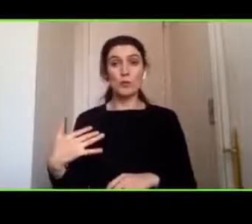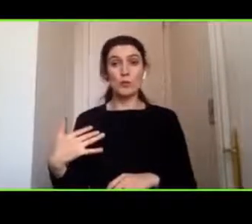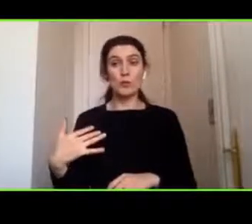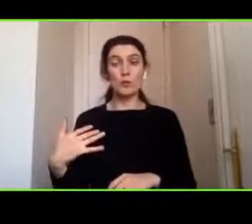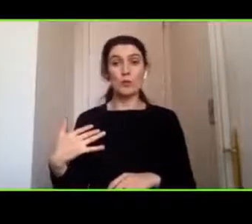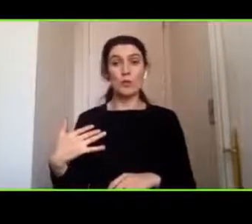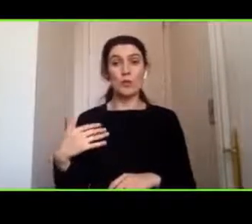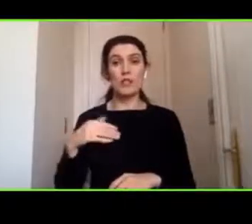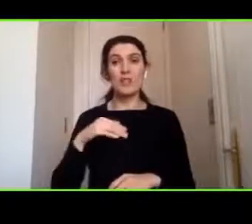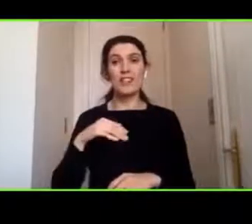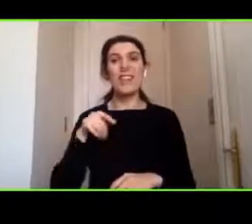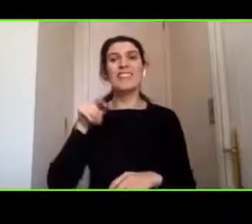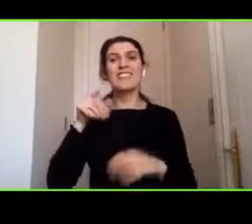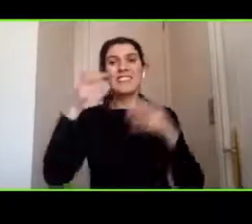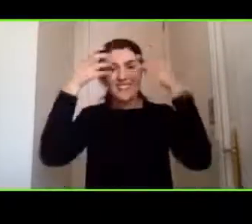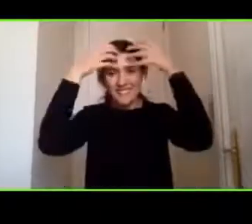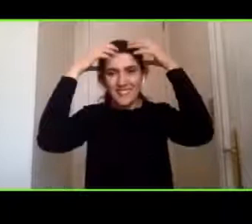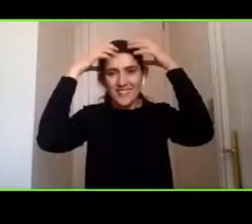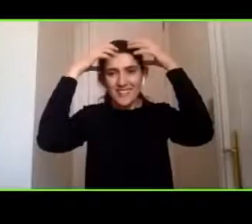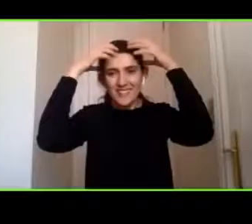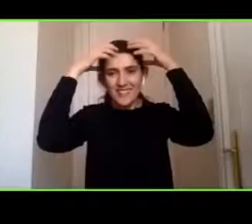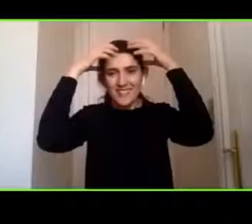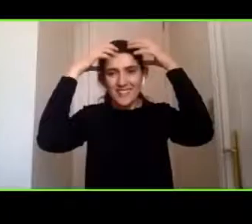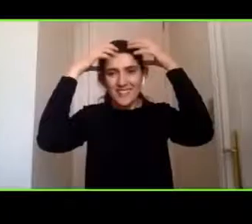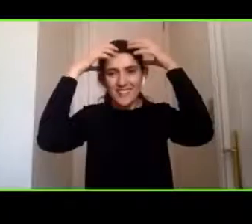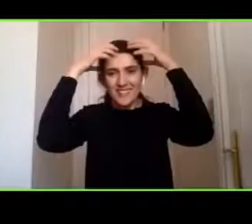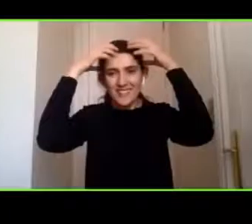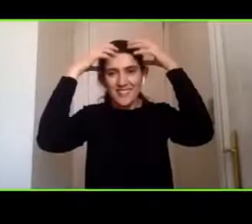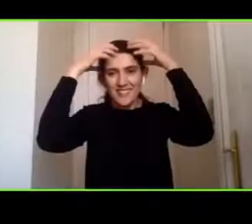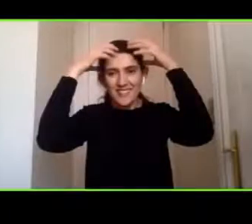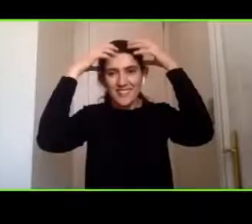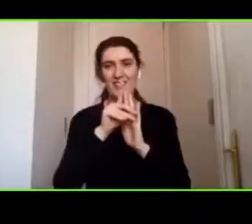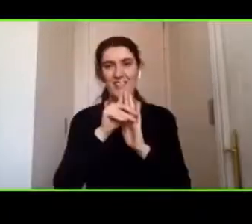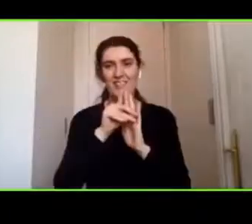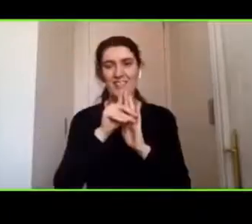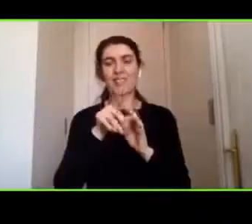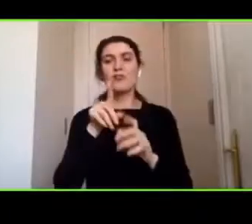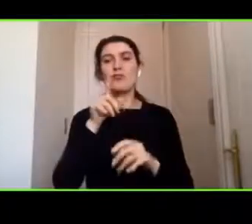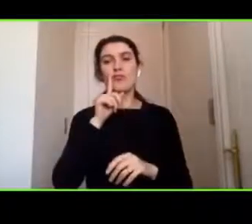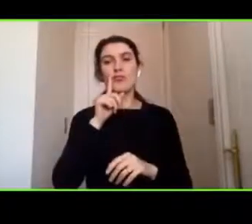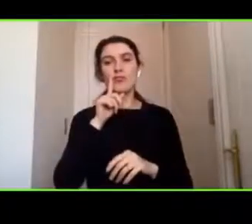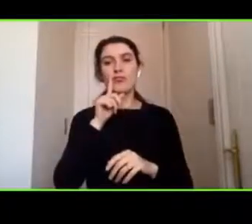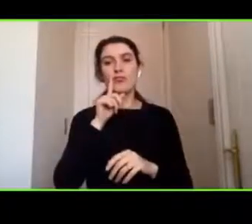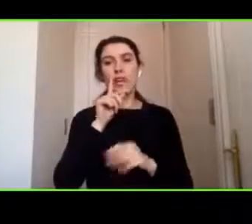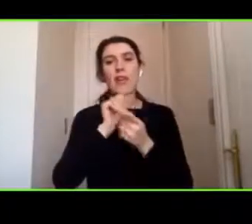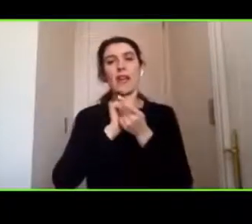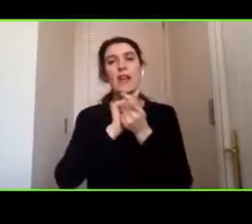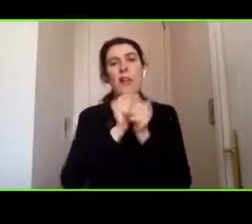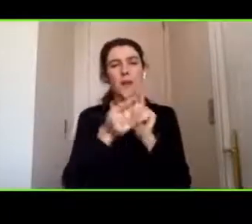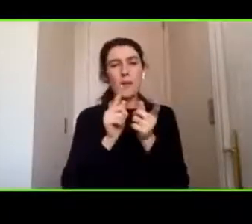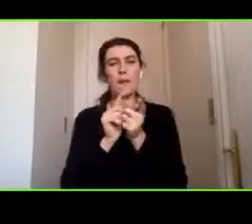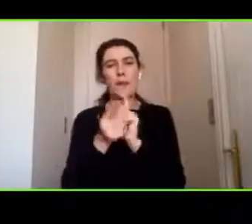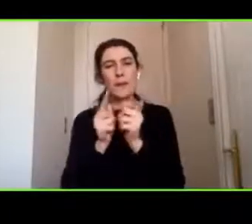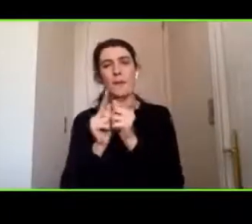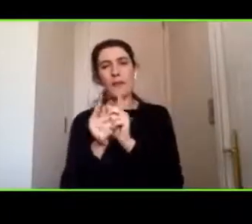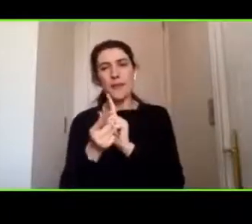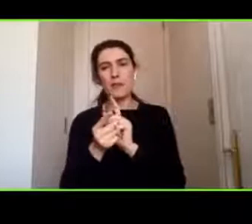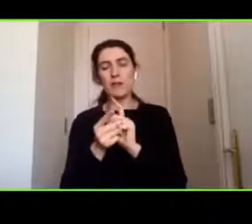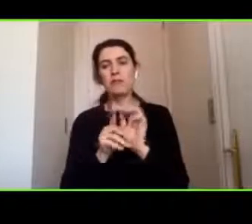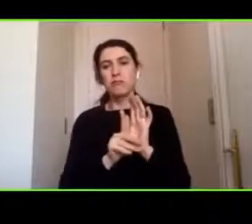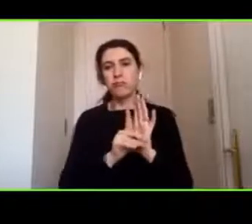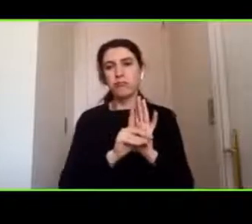un cerebro en desarrollo. Un cerebro que tiene múltiples cambios durante su evolución.